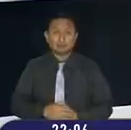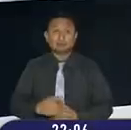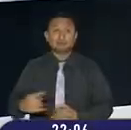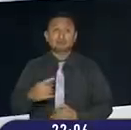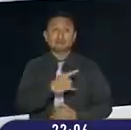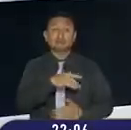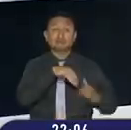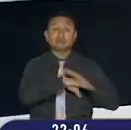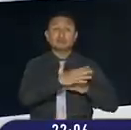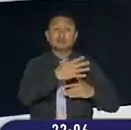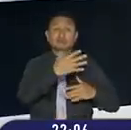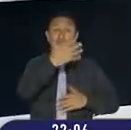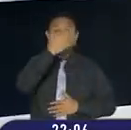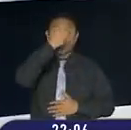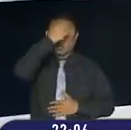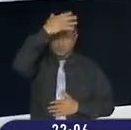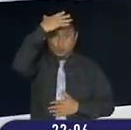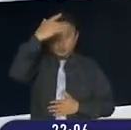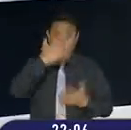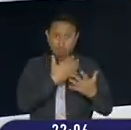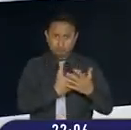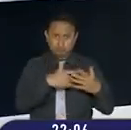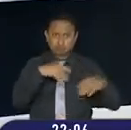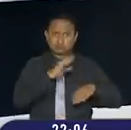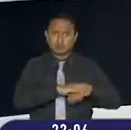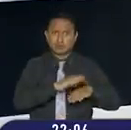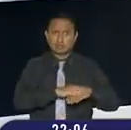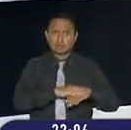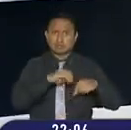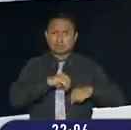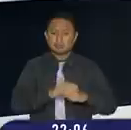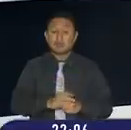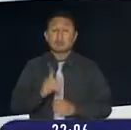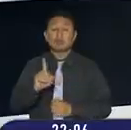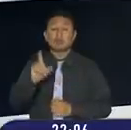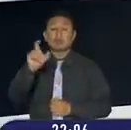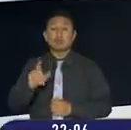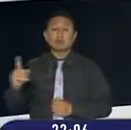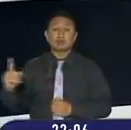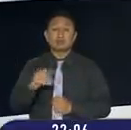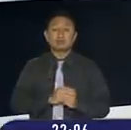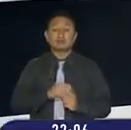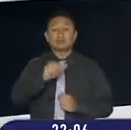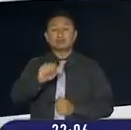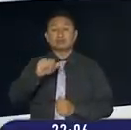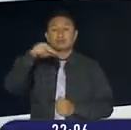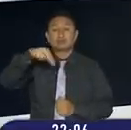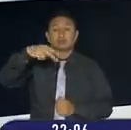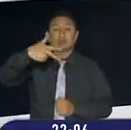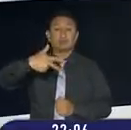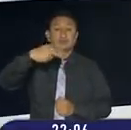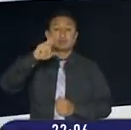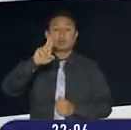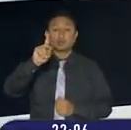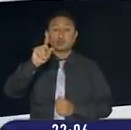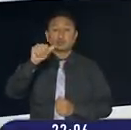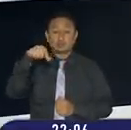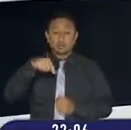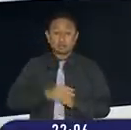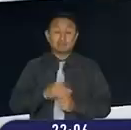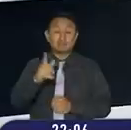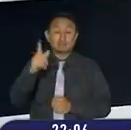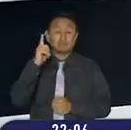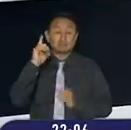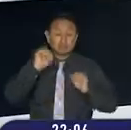La sacra en la cárcel de Santo Domingo habría sido provocada por el traslado de alias Anchundia, cabecilla de la banda de los